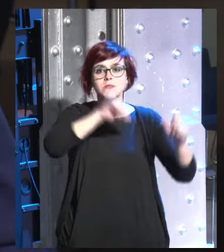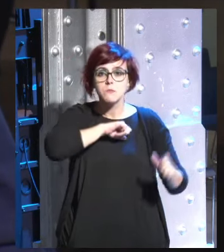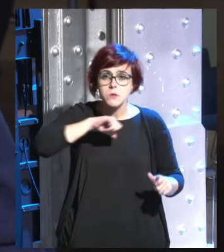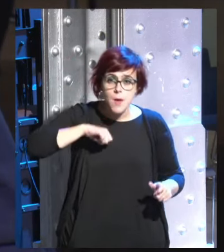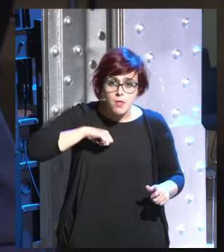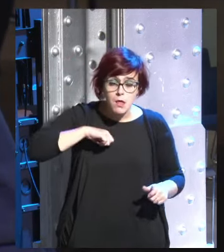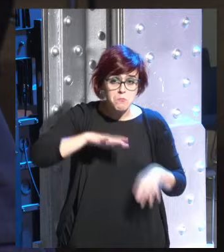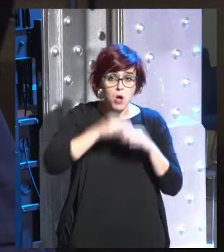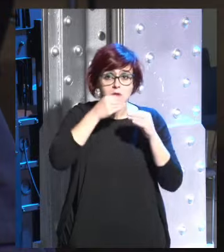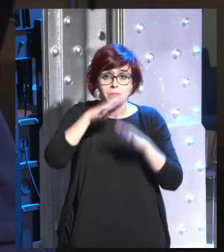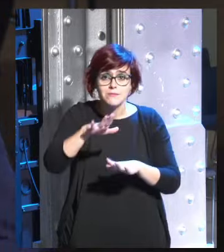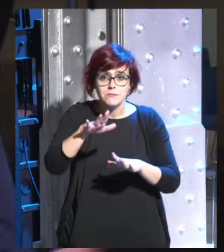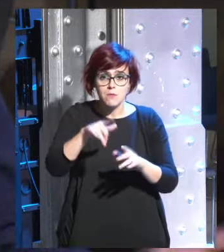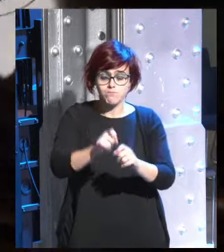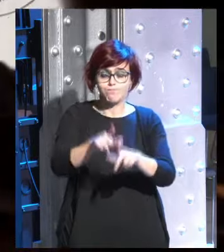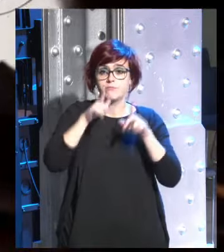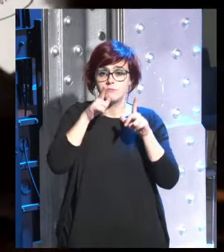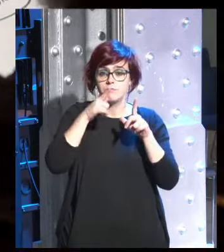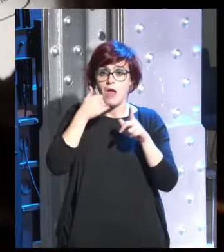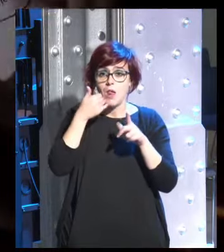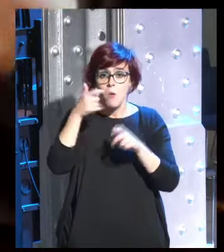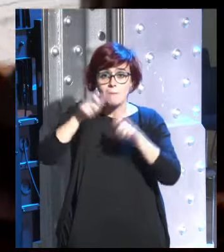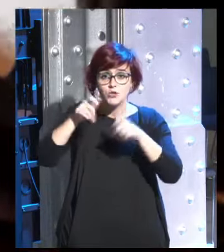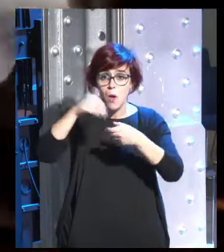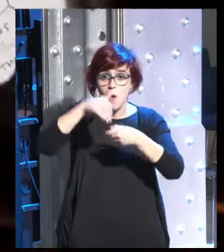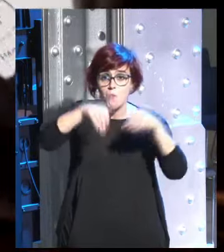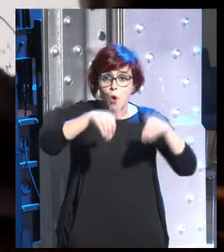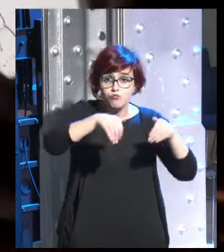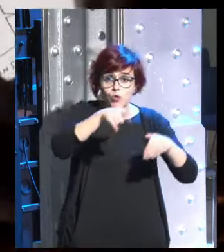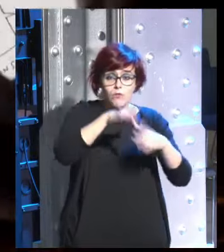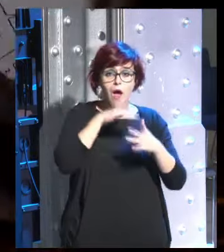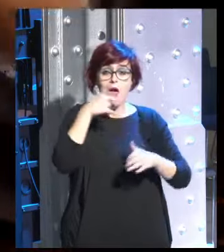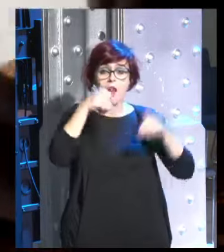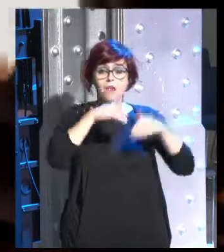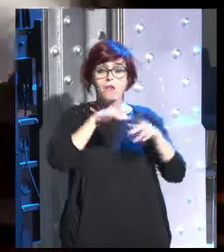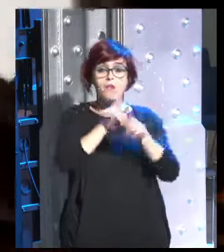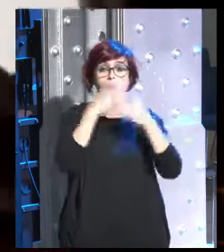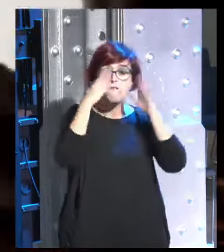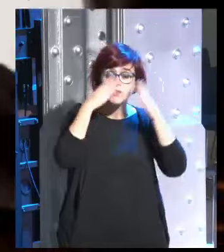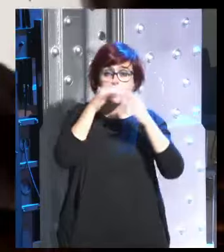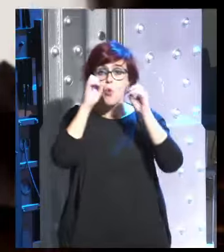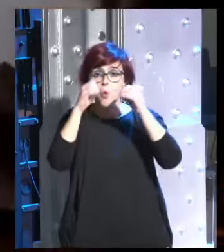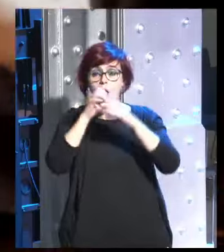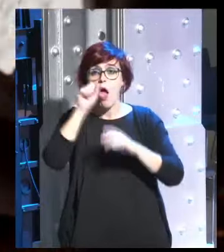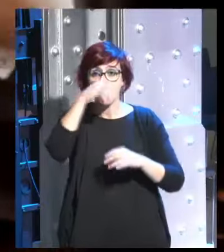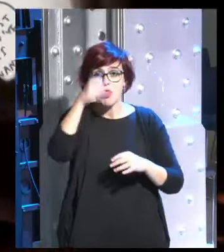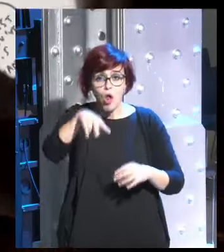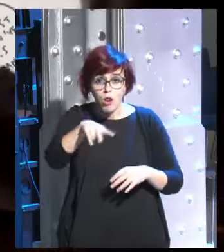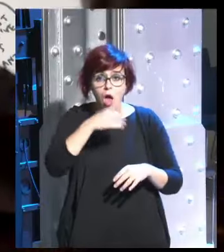que no representan a nadie nadie vota por ellas nadie vota por Facebook por Google o por Amazon